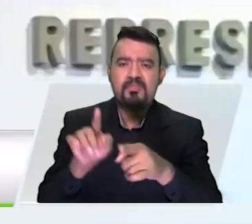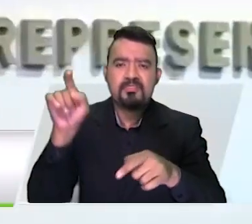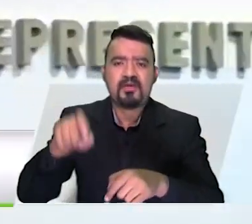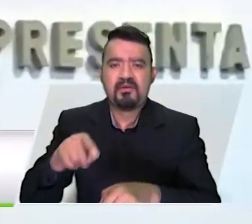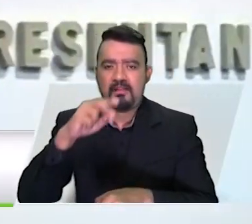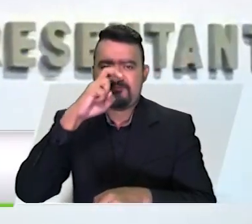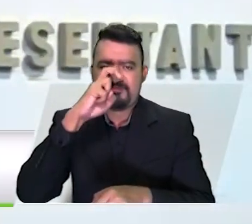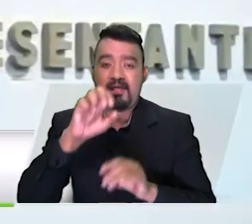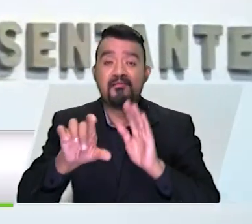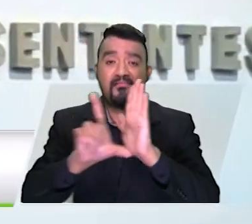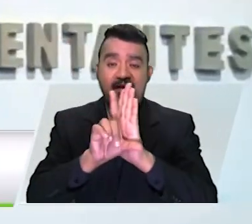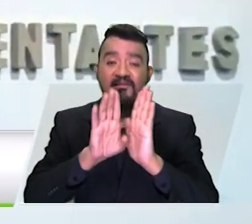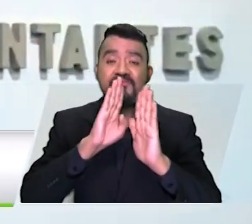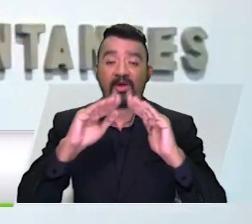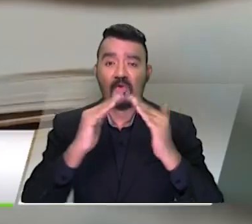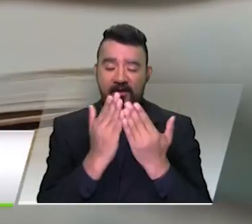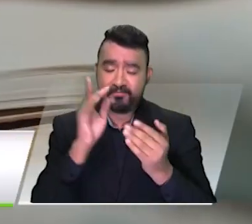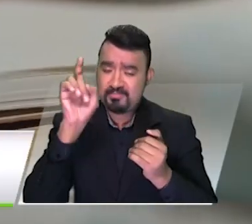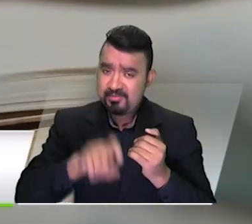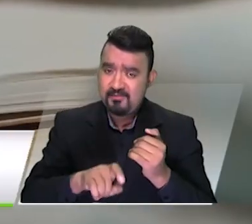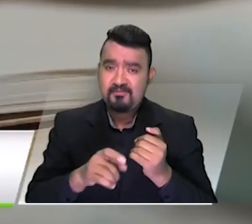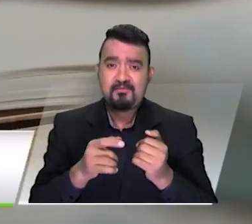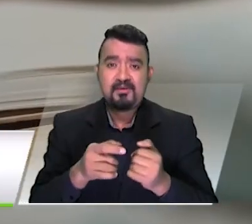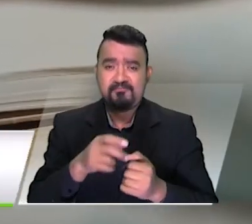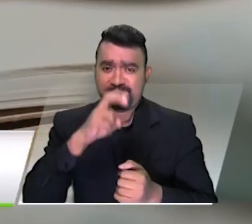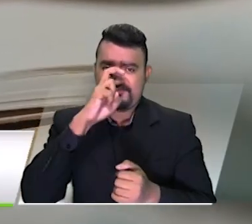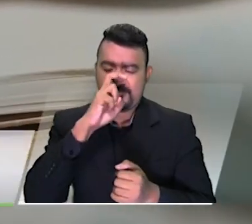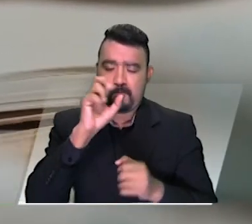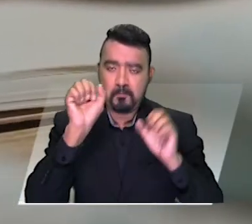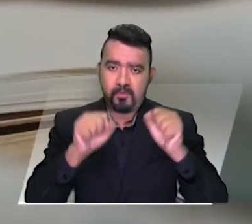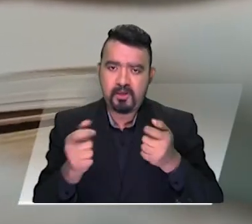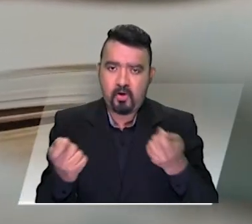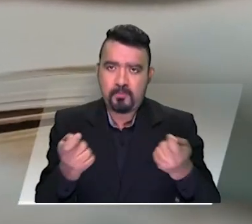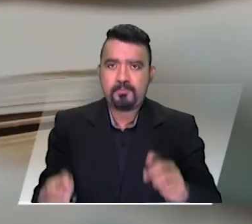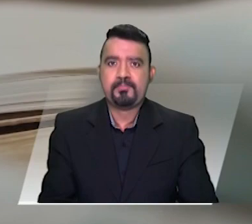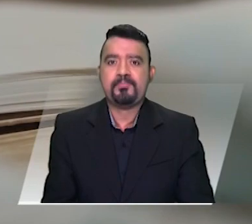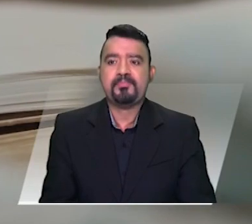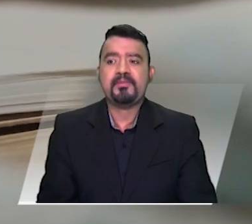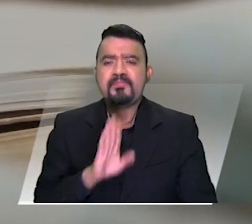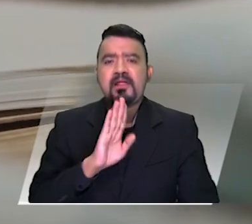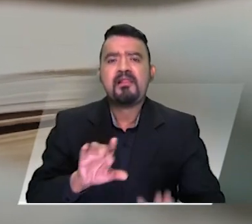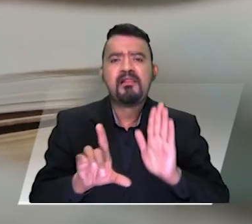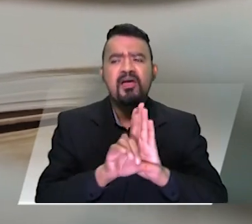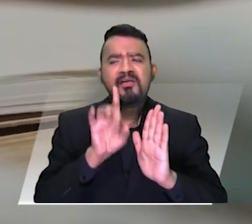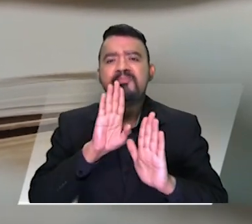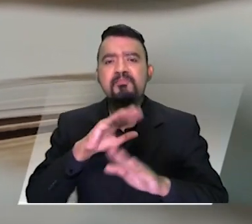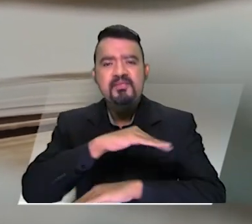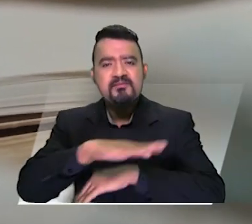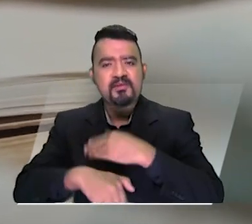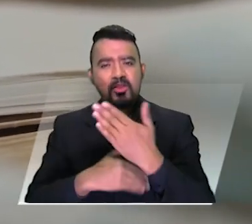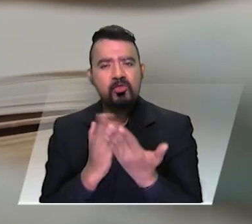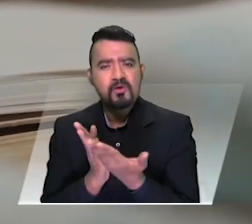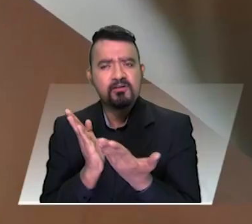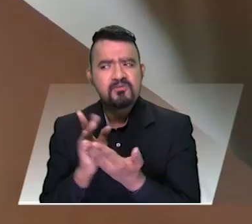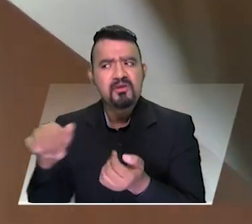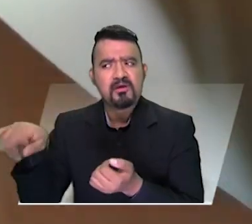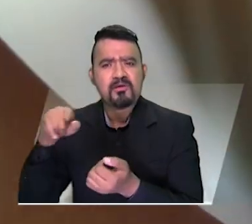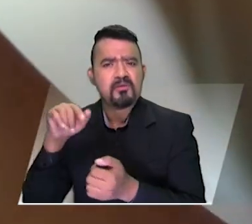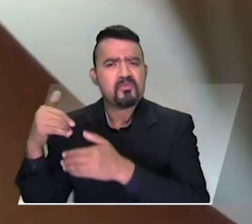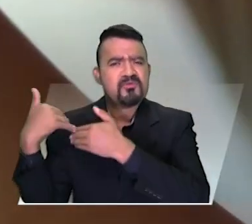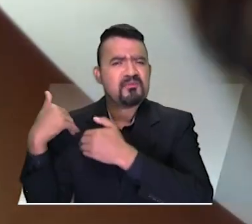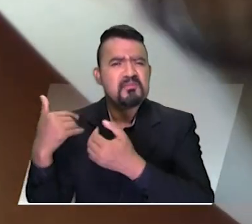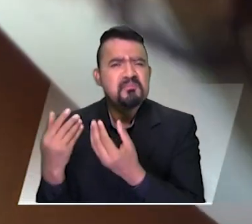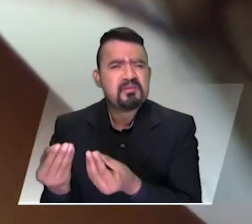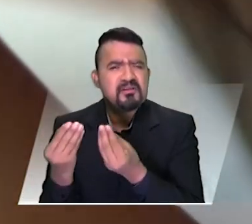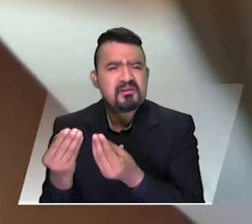cargo de leyes relacionadas con transportes y comunicaciones aprobó esta semana una ley que obliga al Ministerio de Educación a establecer unas normas mediante